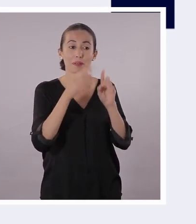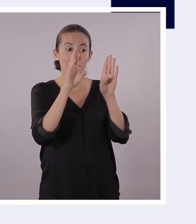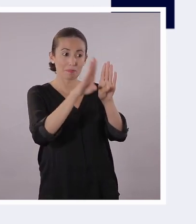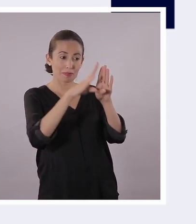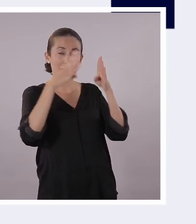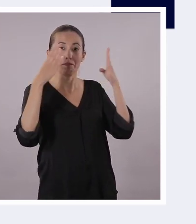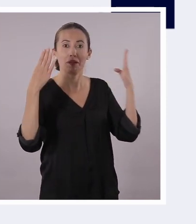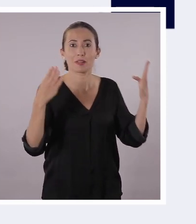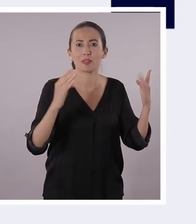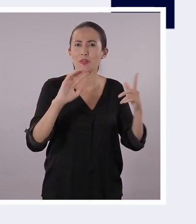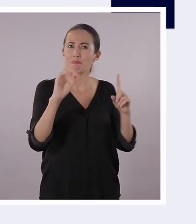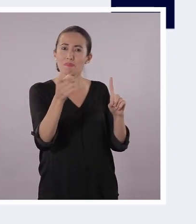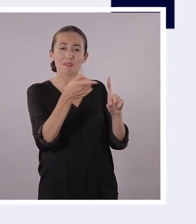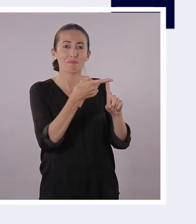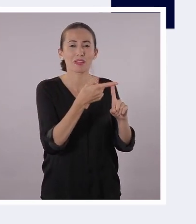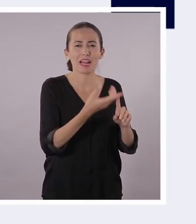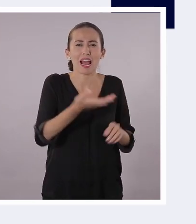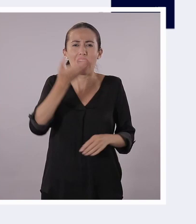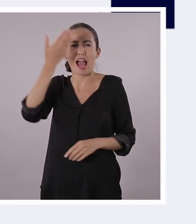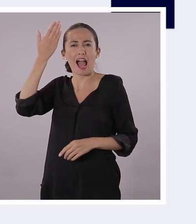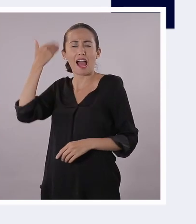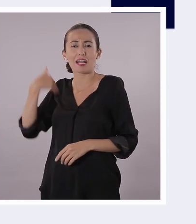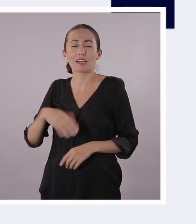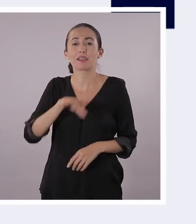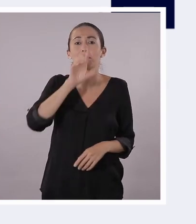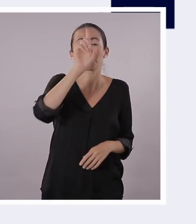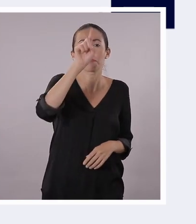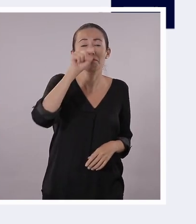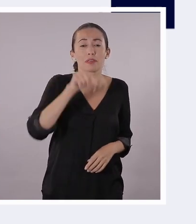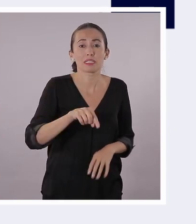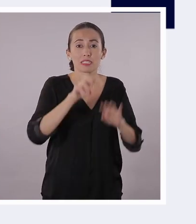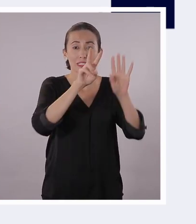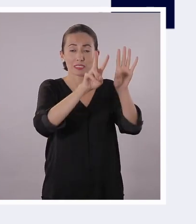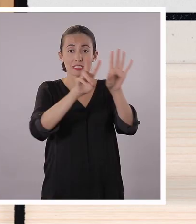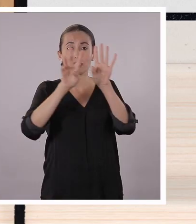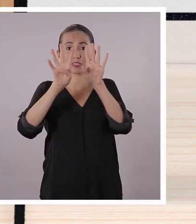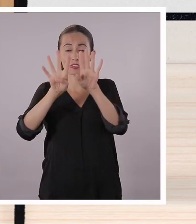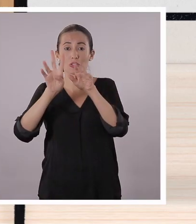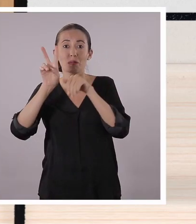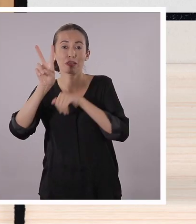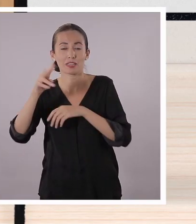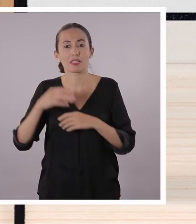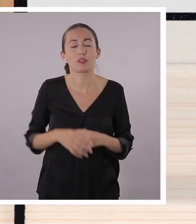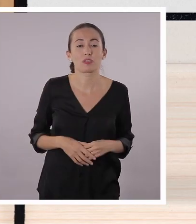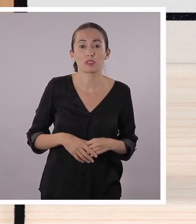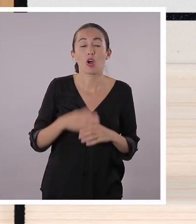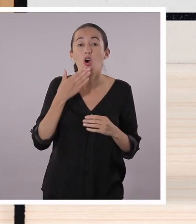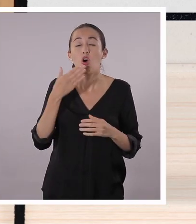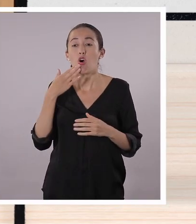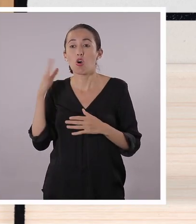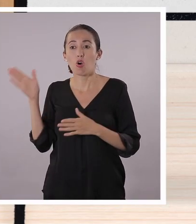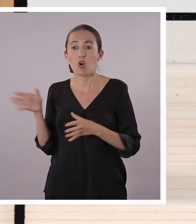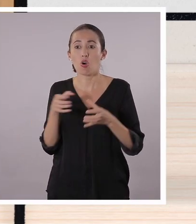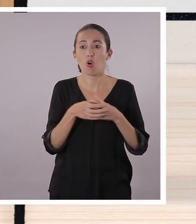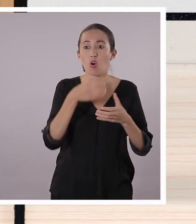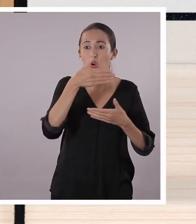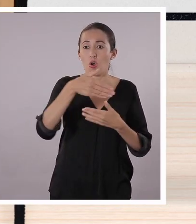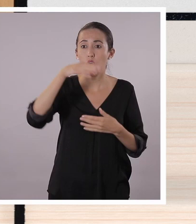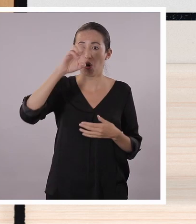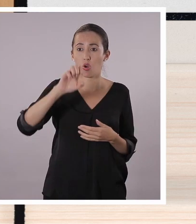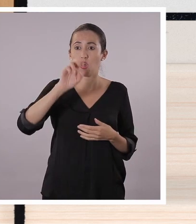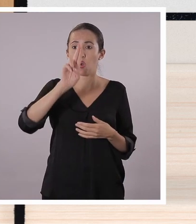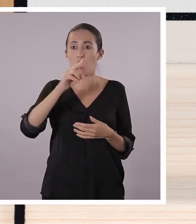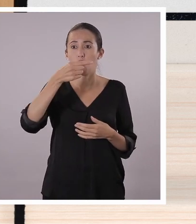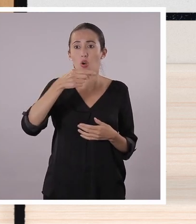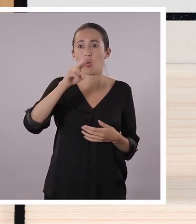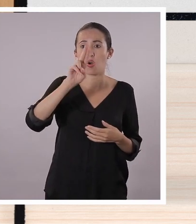el primer periódico de nuestro país fundado en 1792. Quien lo fundó fue Eugenio Espejo, que se caracteriza por